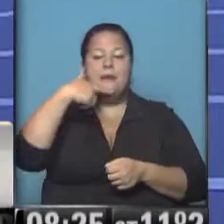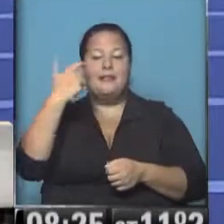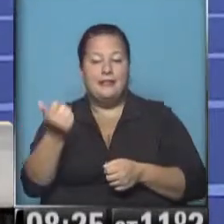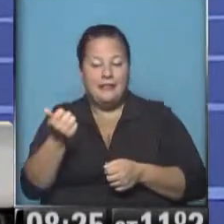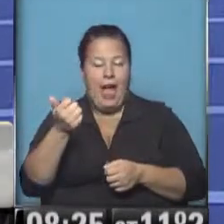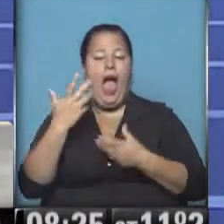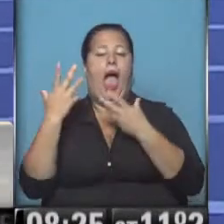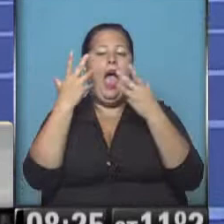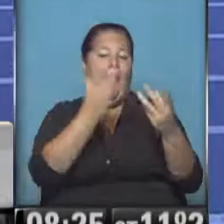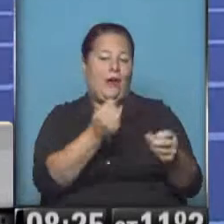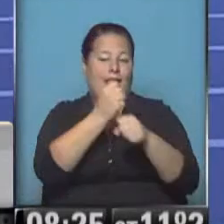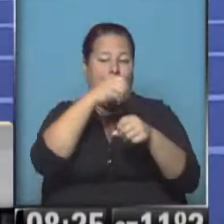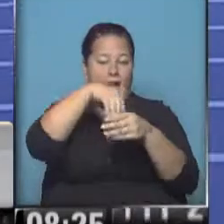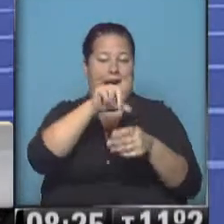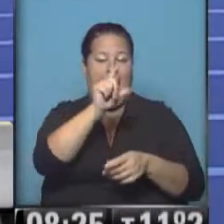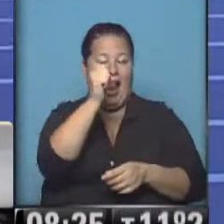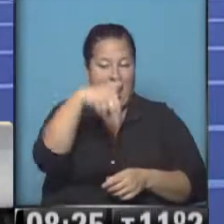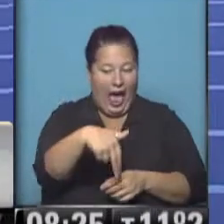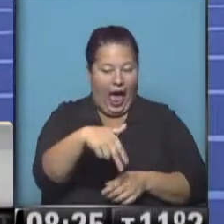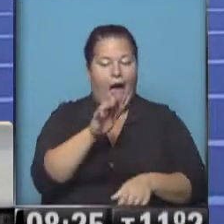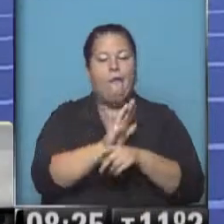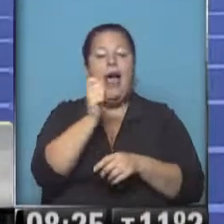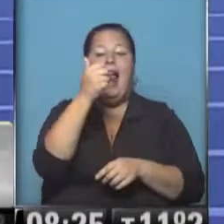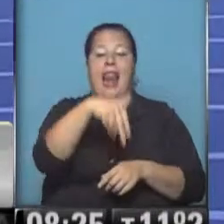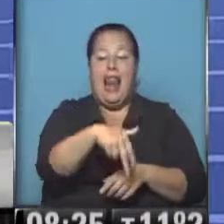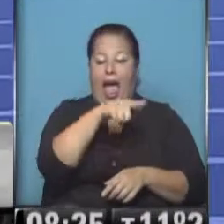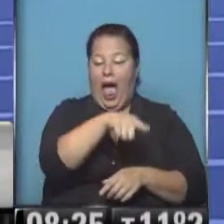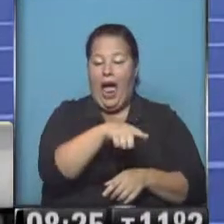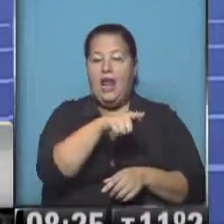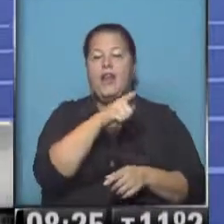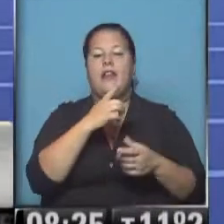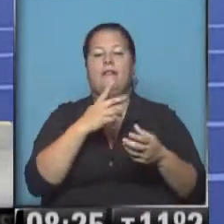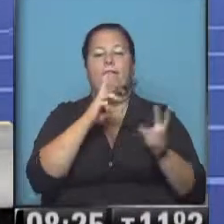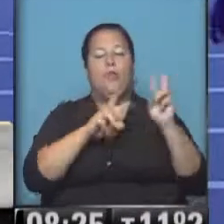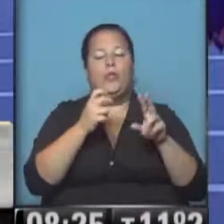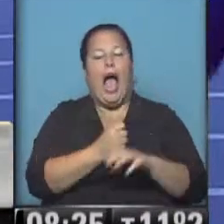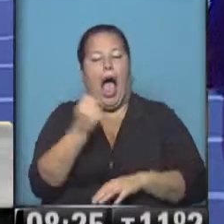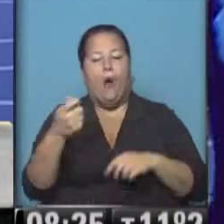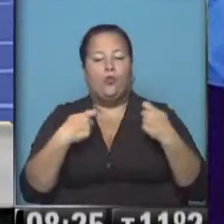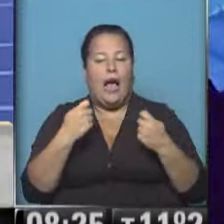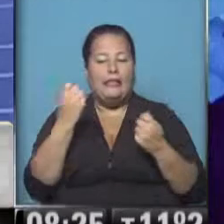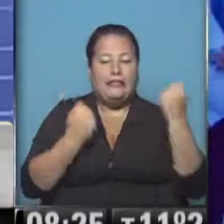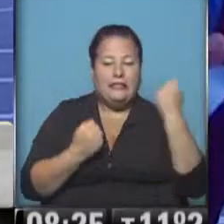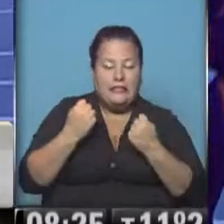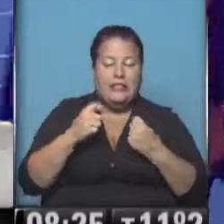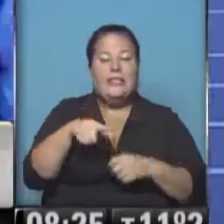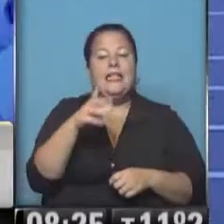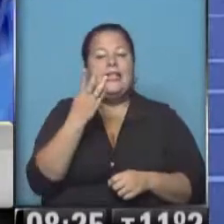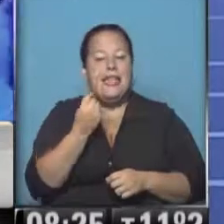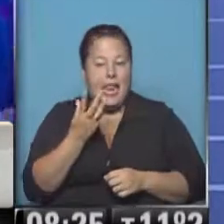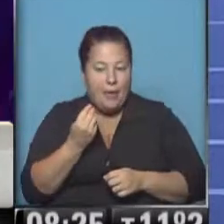que presta los servicios a LAN, como LAN está realizando un ajuste en sus costos, temen